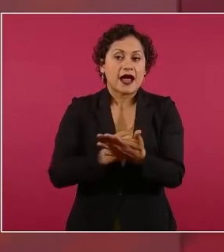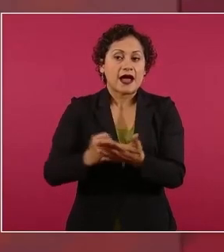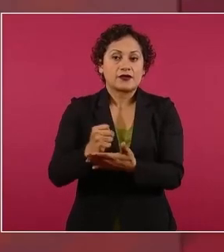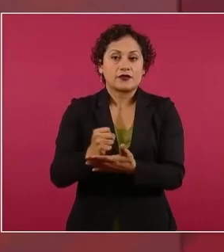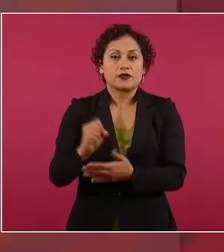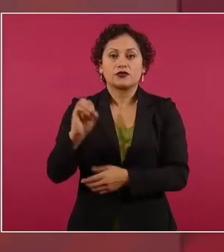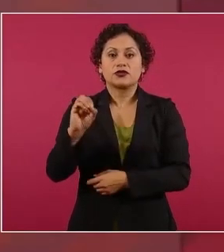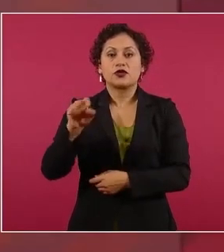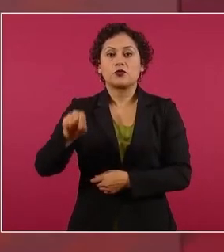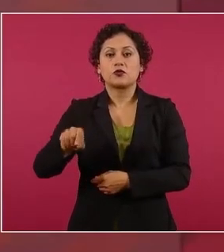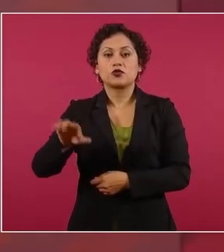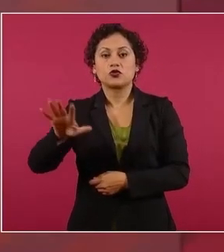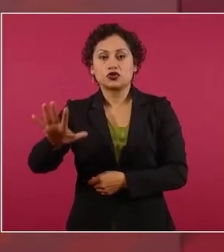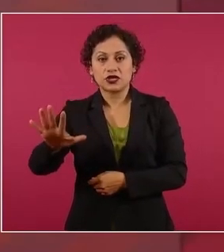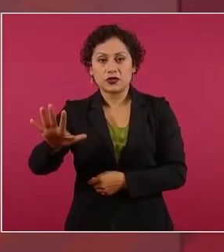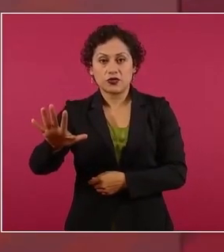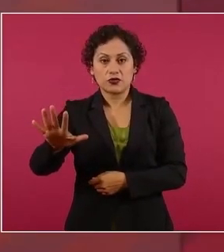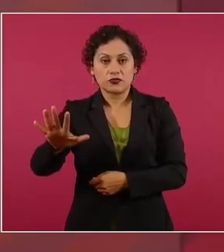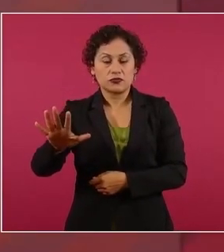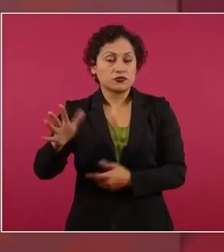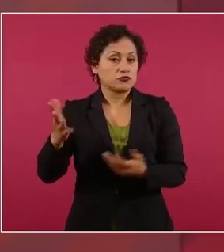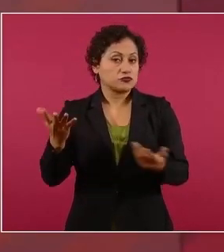y no quisieron abrir